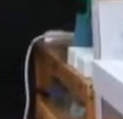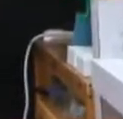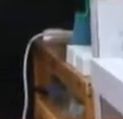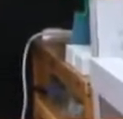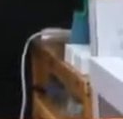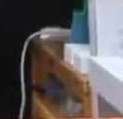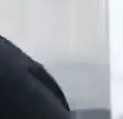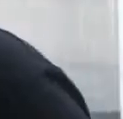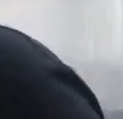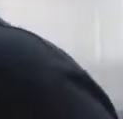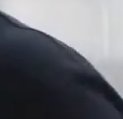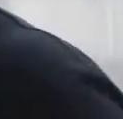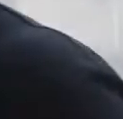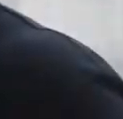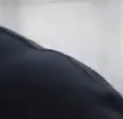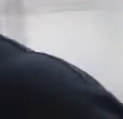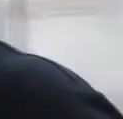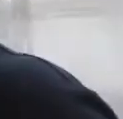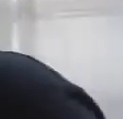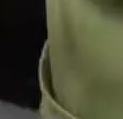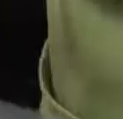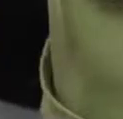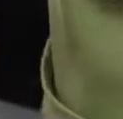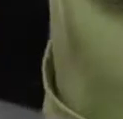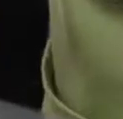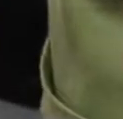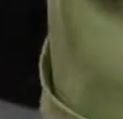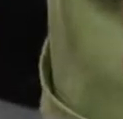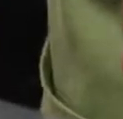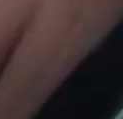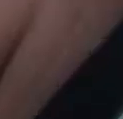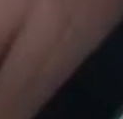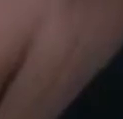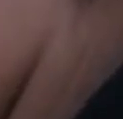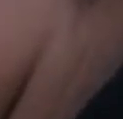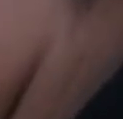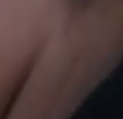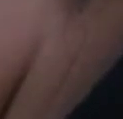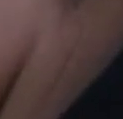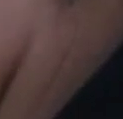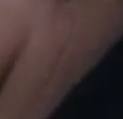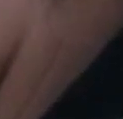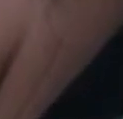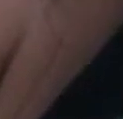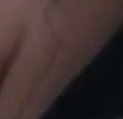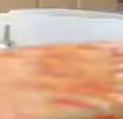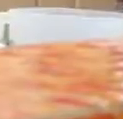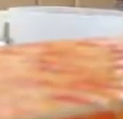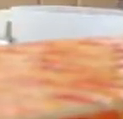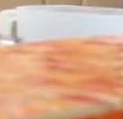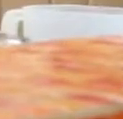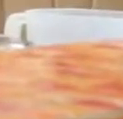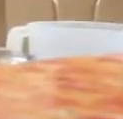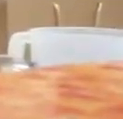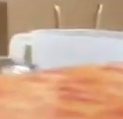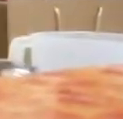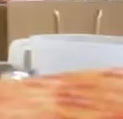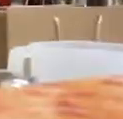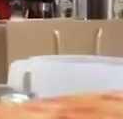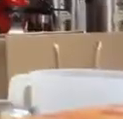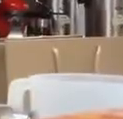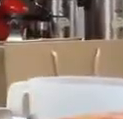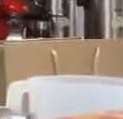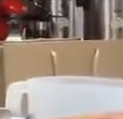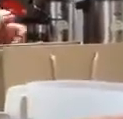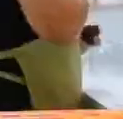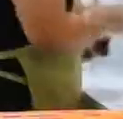lo que van haciendo. Desde lo muy básico hasta ya la producción en sí, cuando ya producen bebidas, cuando ya producen